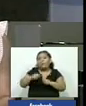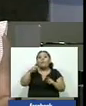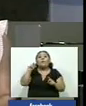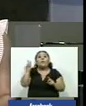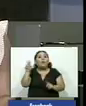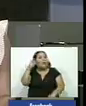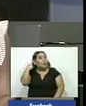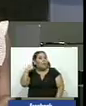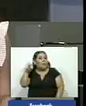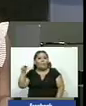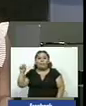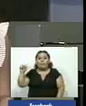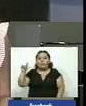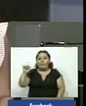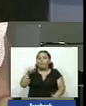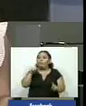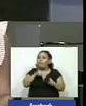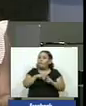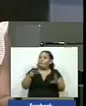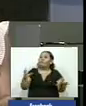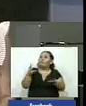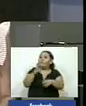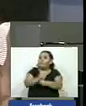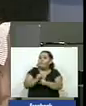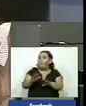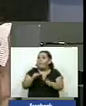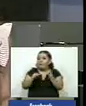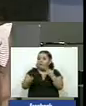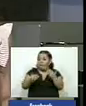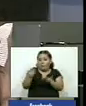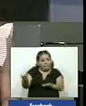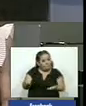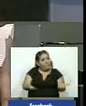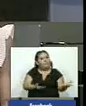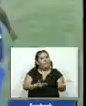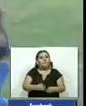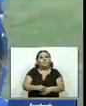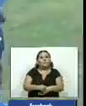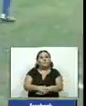Hernández siempre nos tiene un buen resumen para comentarles adelante